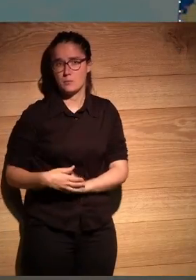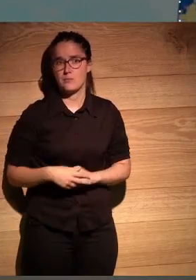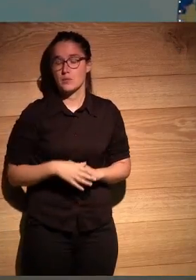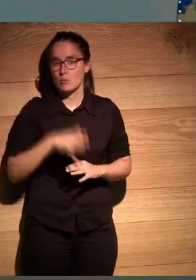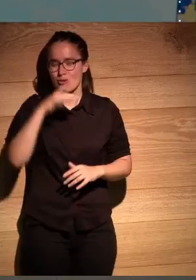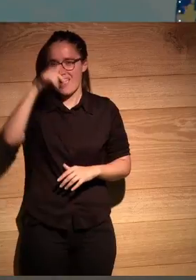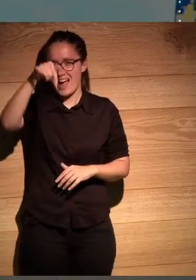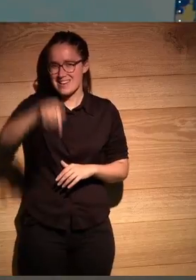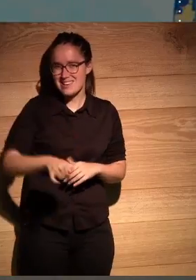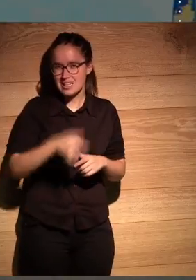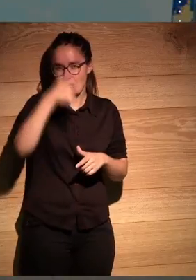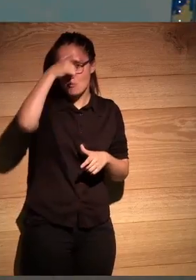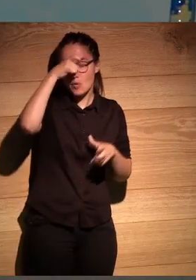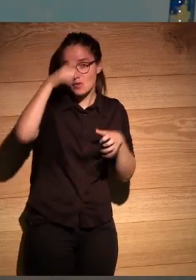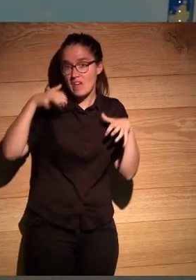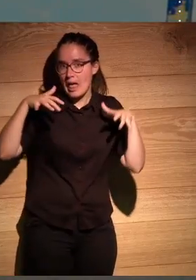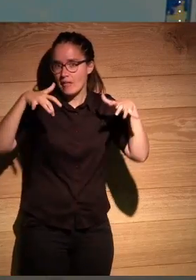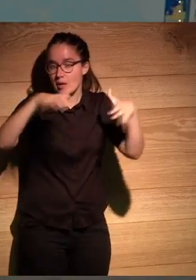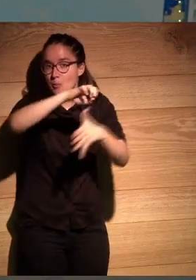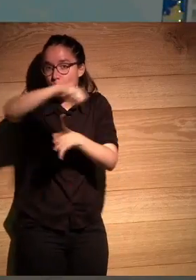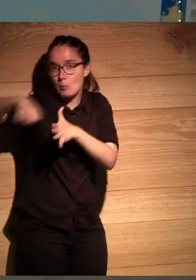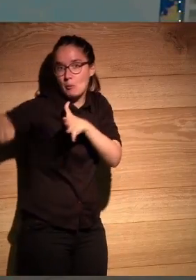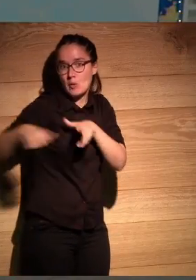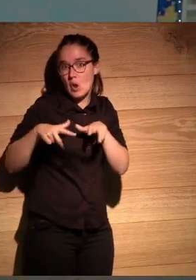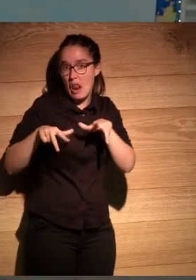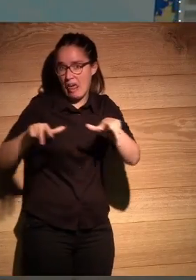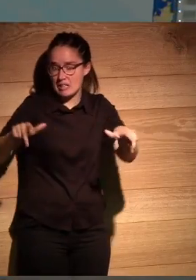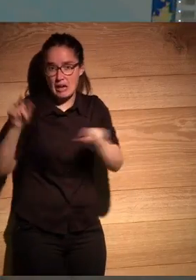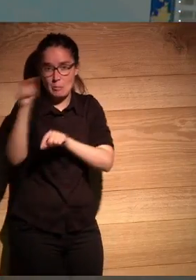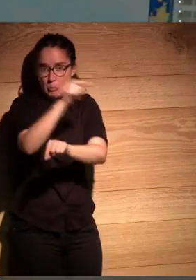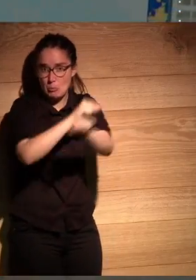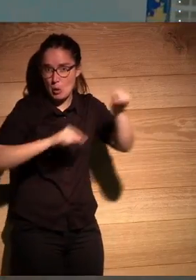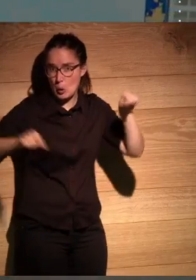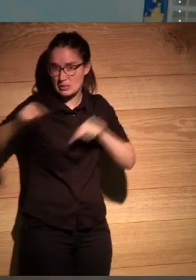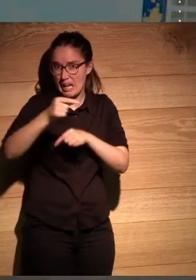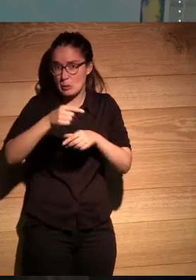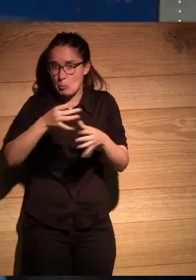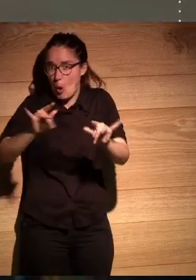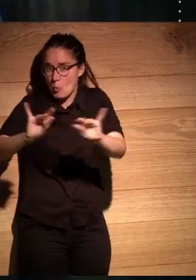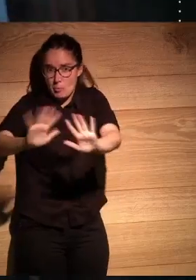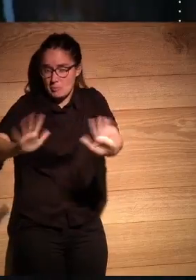¿por qué aquí entre pueblos fantasmas entre lagartijas y moscas entre saguaros y polvo?